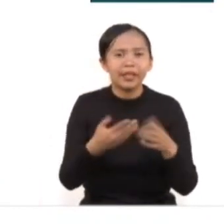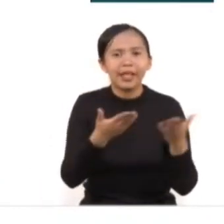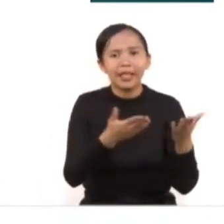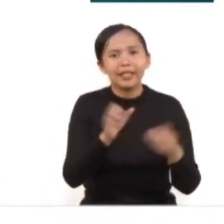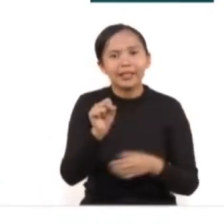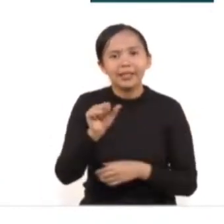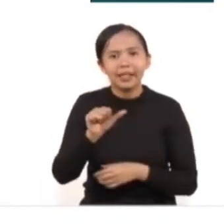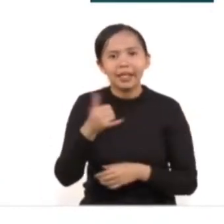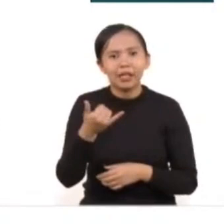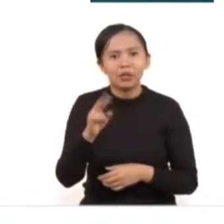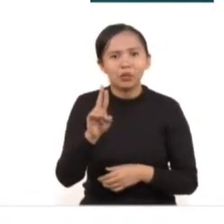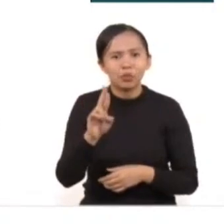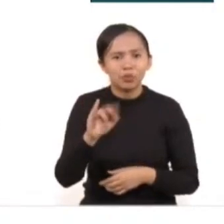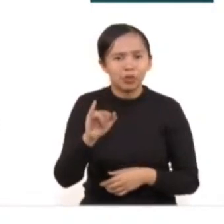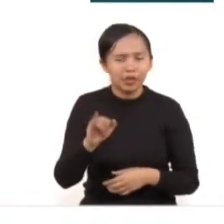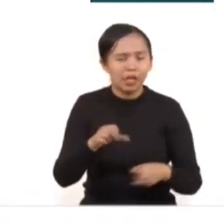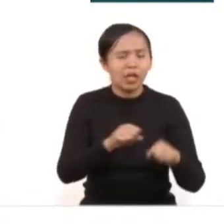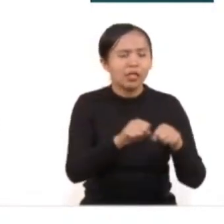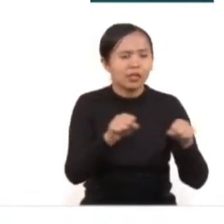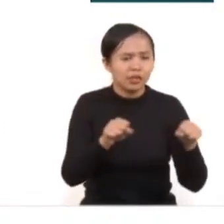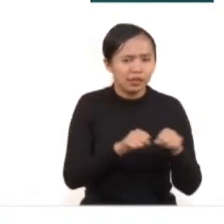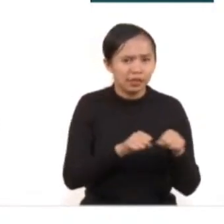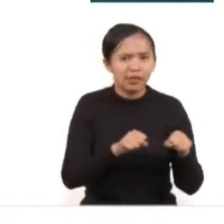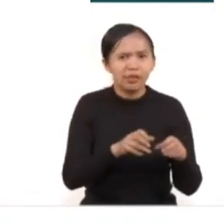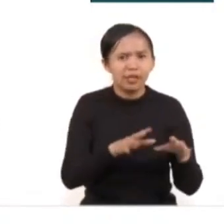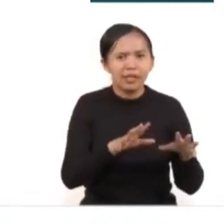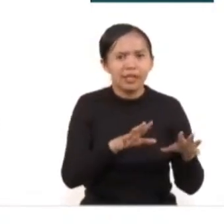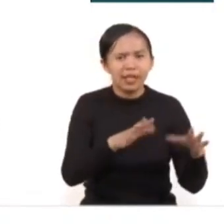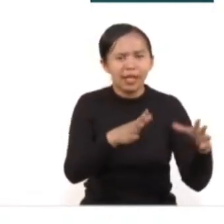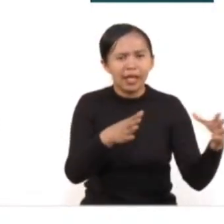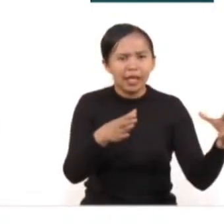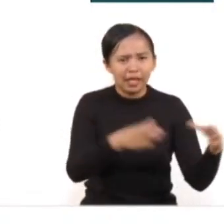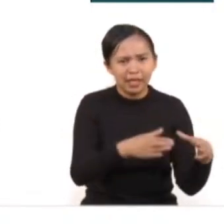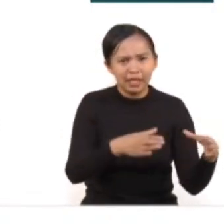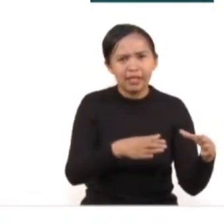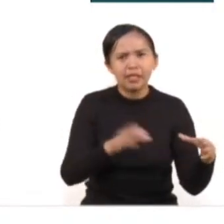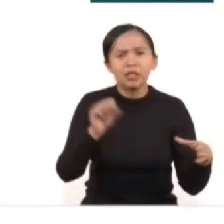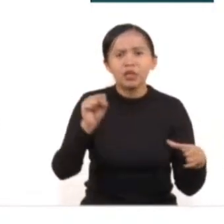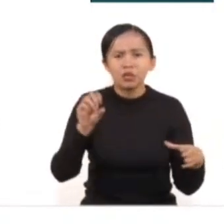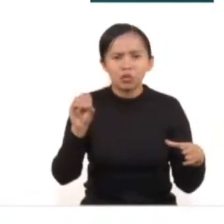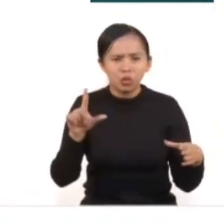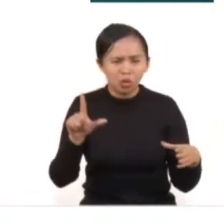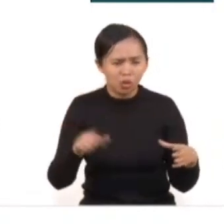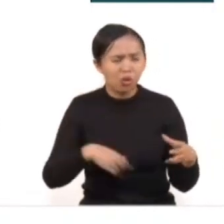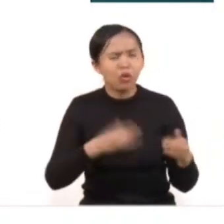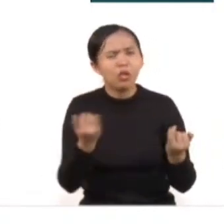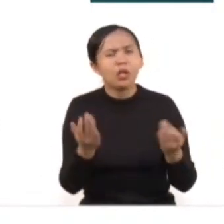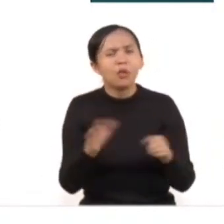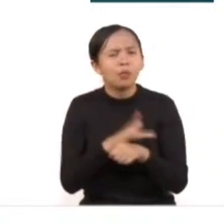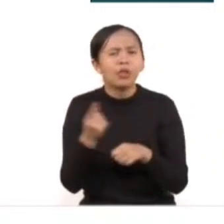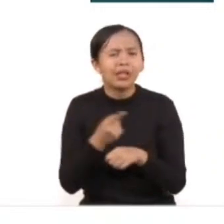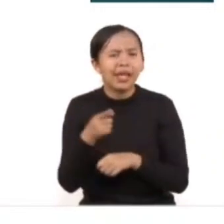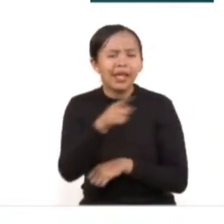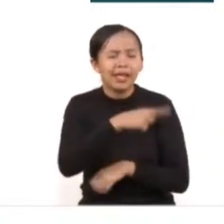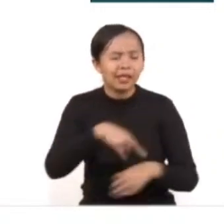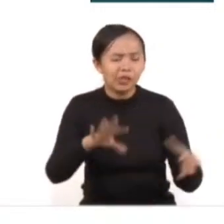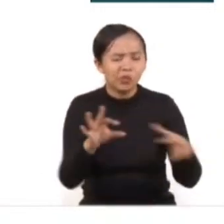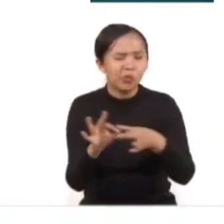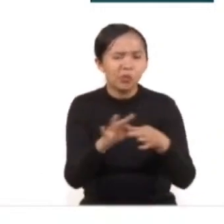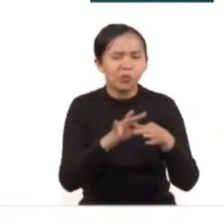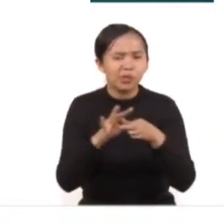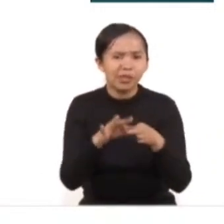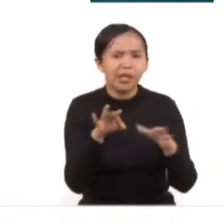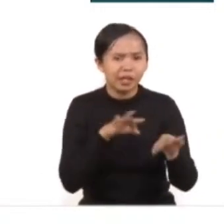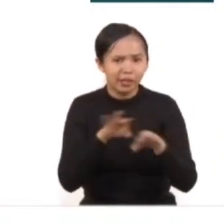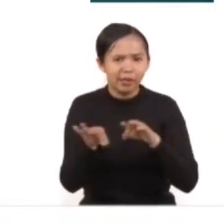Sayuri, a todo su equipo, a Sol, a Yana, a todas las compañeras que estamos trabajando conjuntamente en